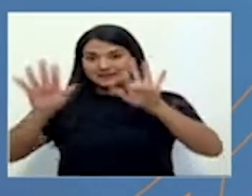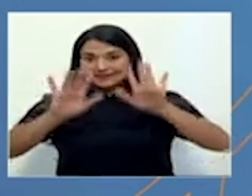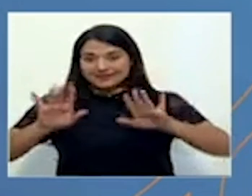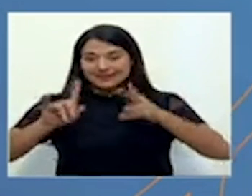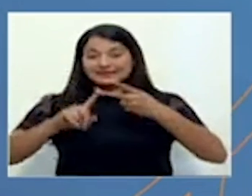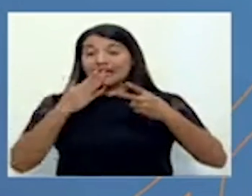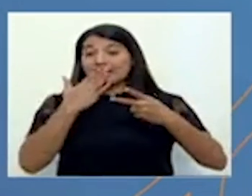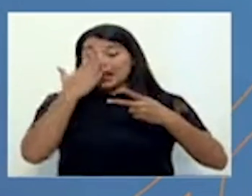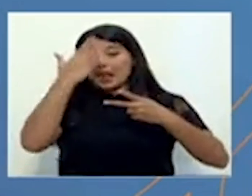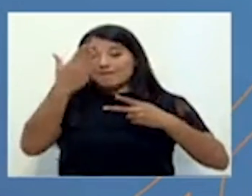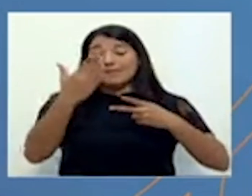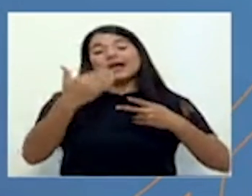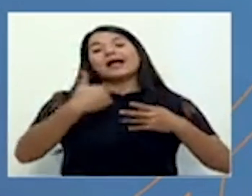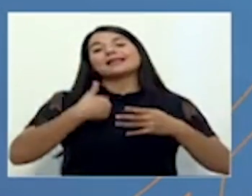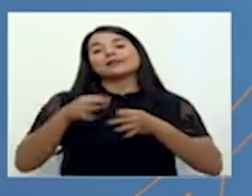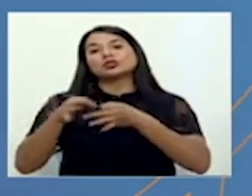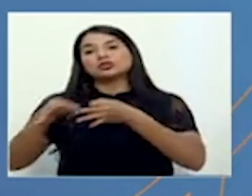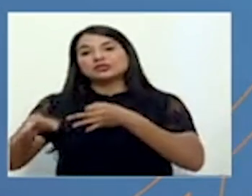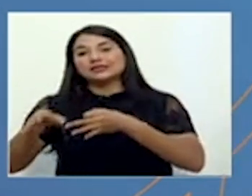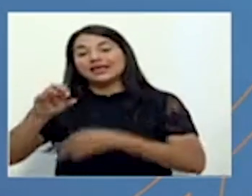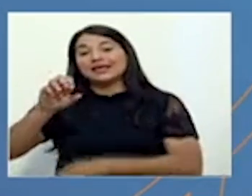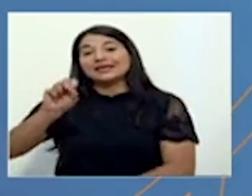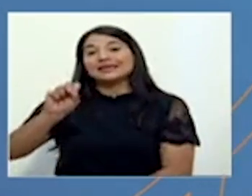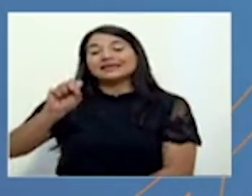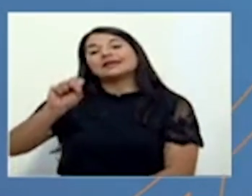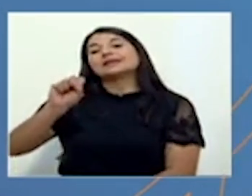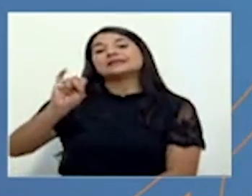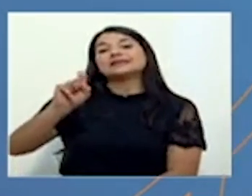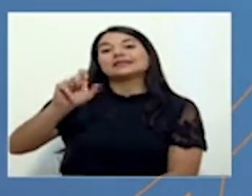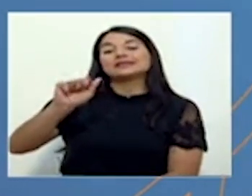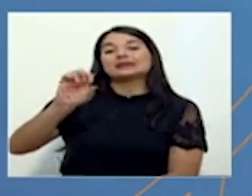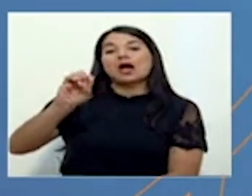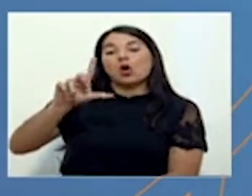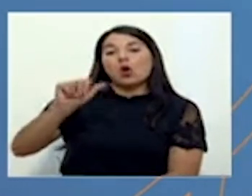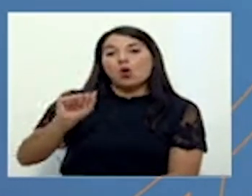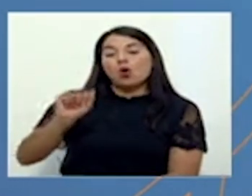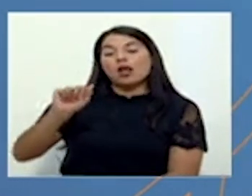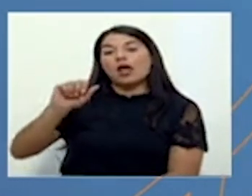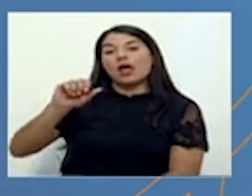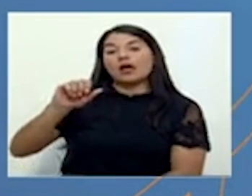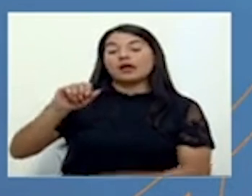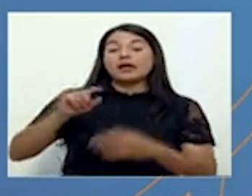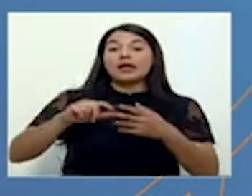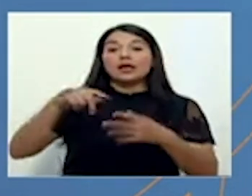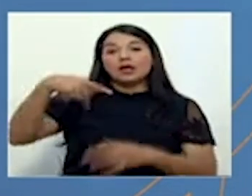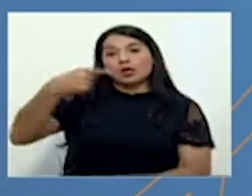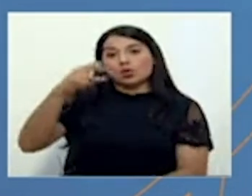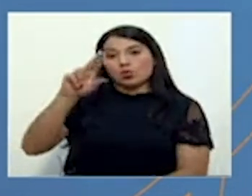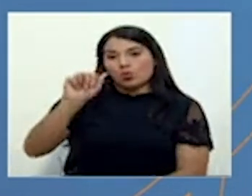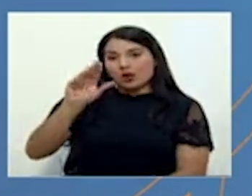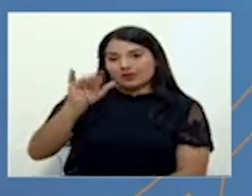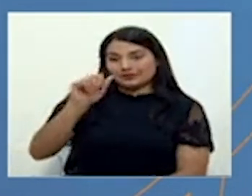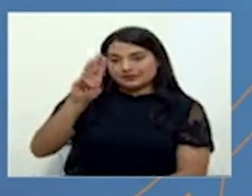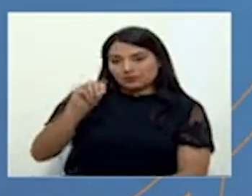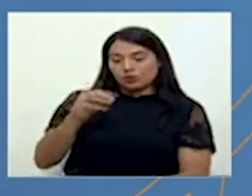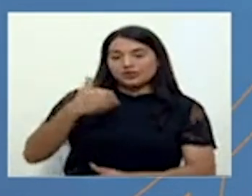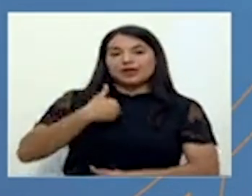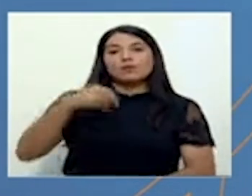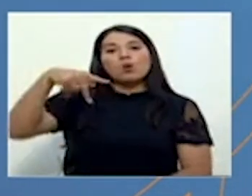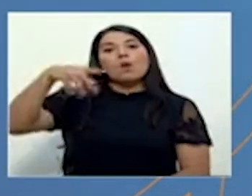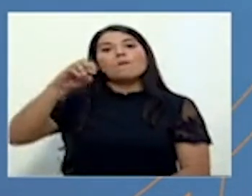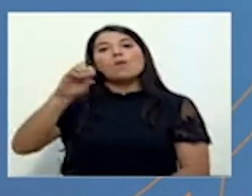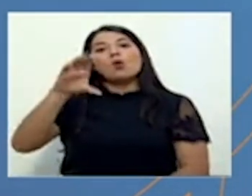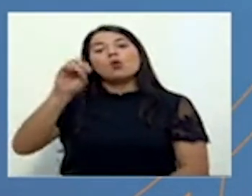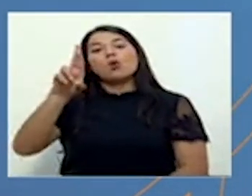Ciczaola, Caguita y Bratzí. En Guásimo, los distritos de Guásimo, Pocora, Río Jiménez y